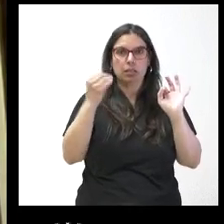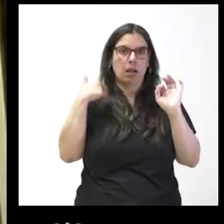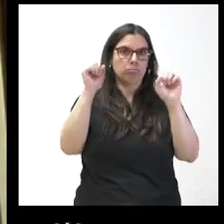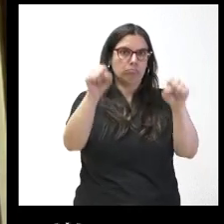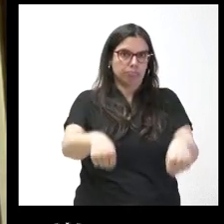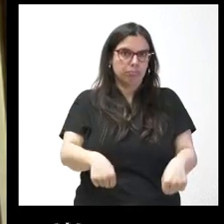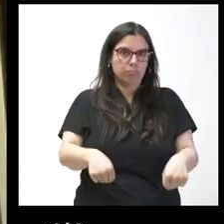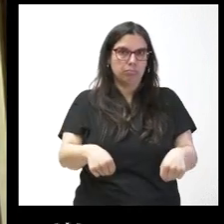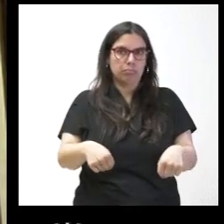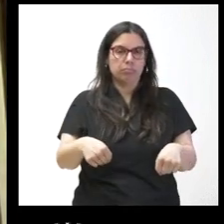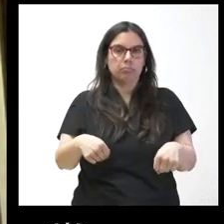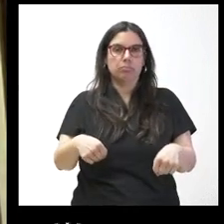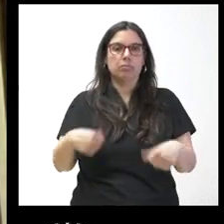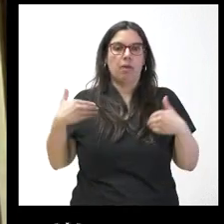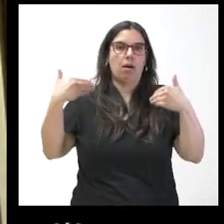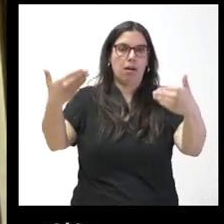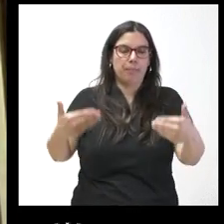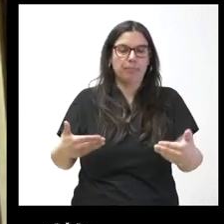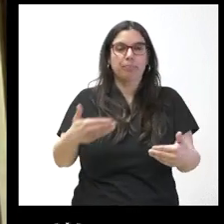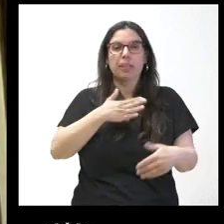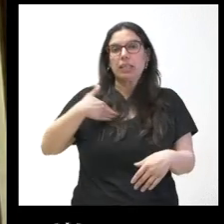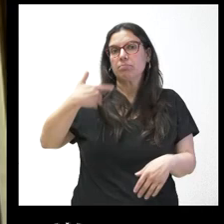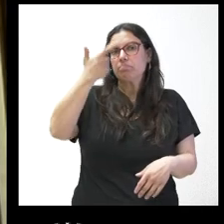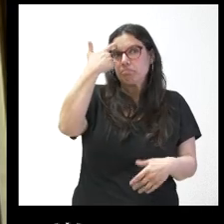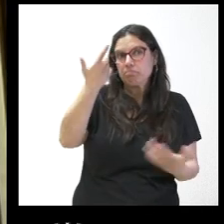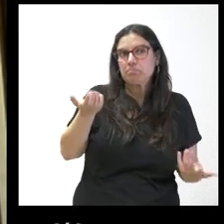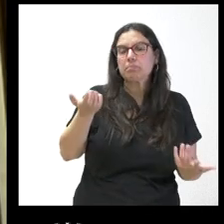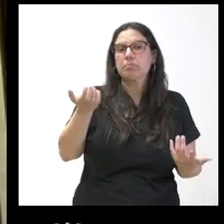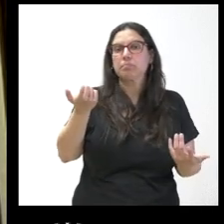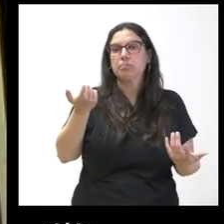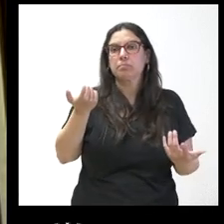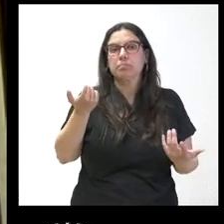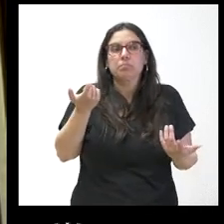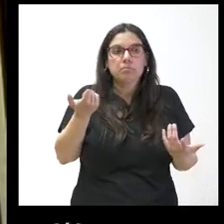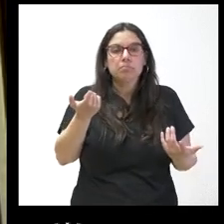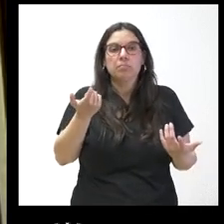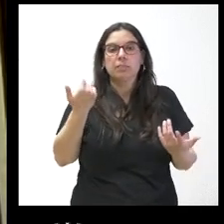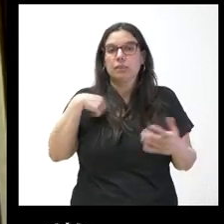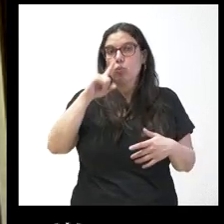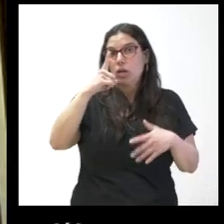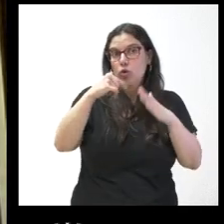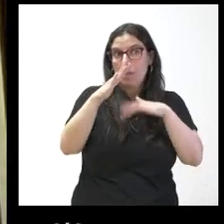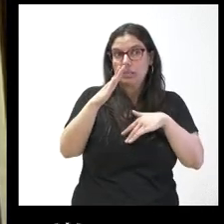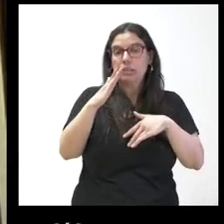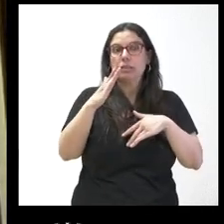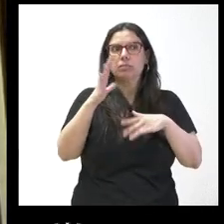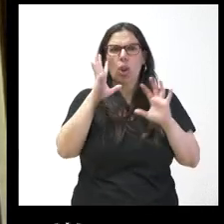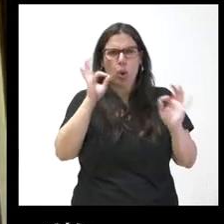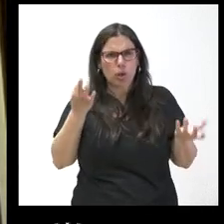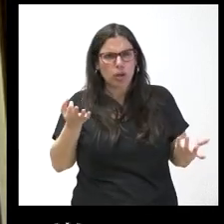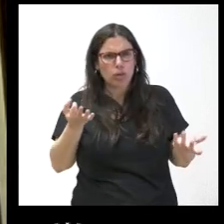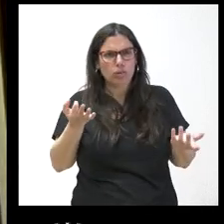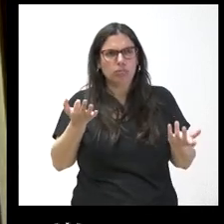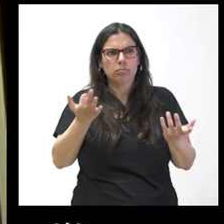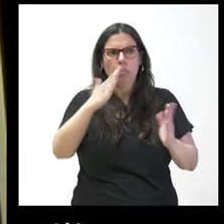mucho más de lo que ya venían acumulando quería saber si bueno transcurrir un año es defendible o es lógico que todavía